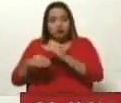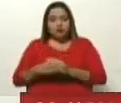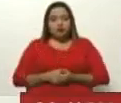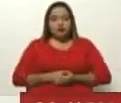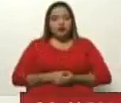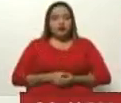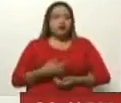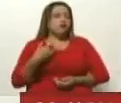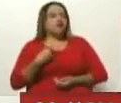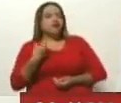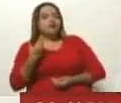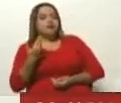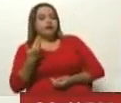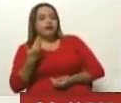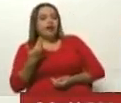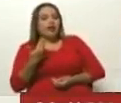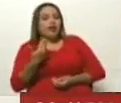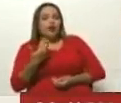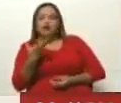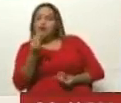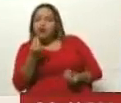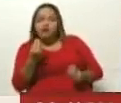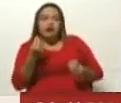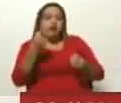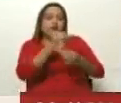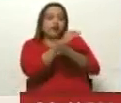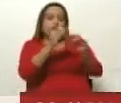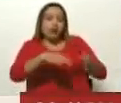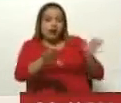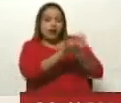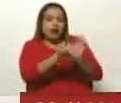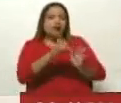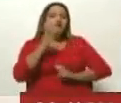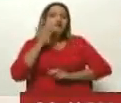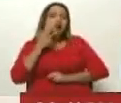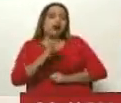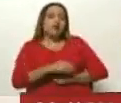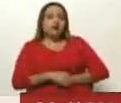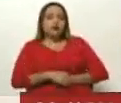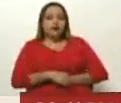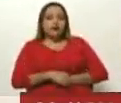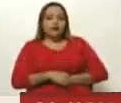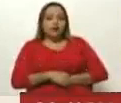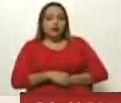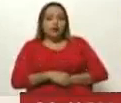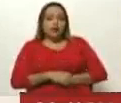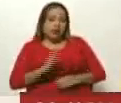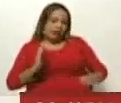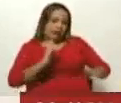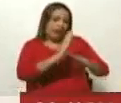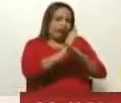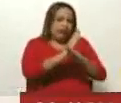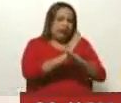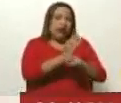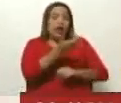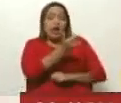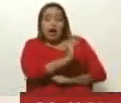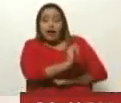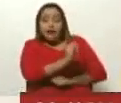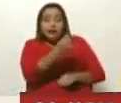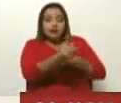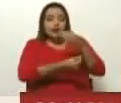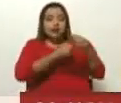Lo que pasa es que eso pasa por muchas categorías jurídicas. Por ejemplo, las medidas coercitivas están dictadas en